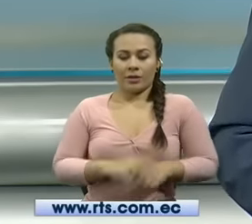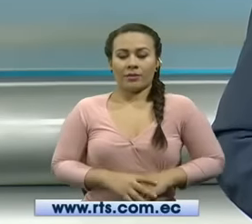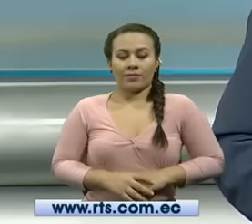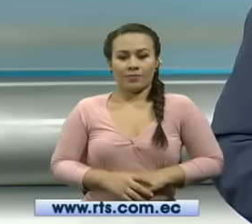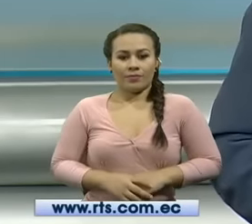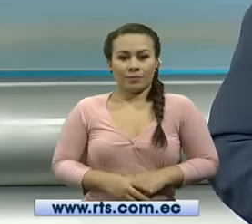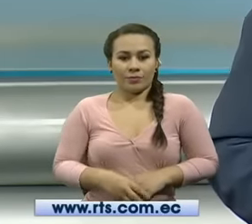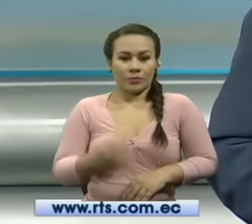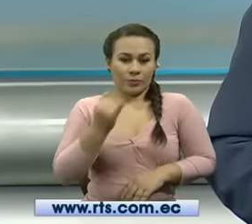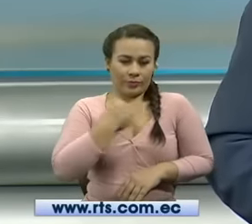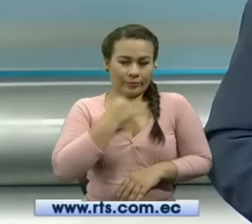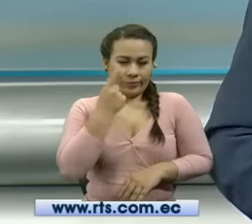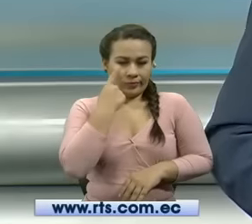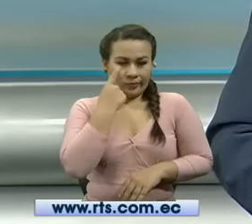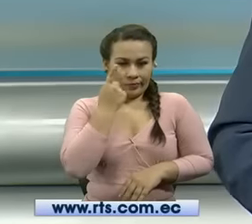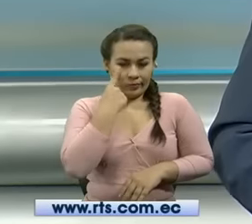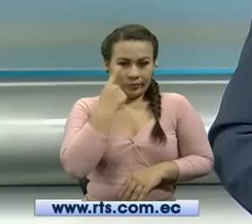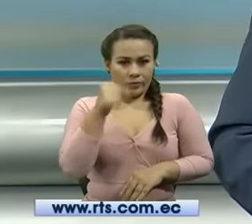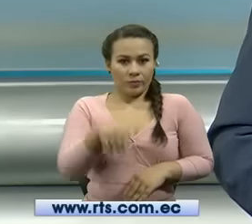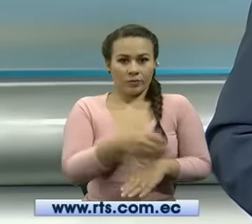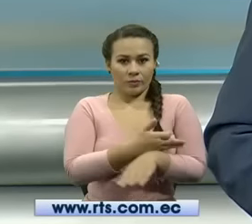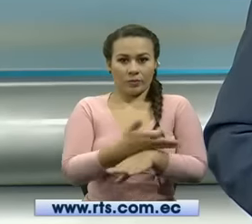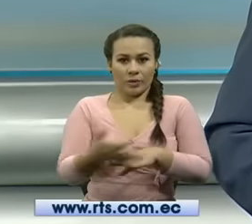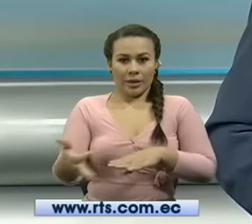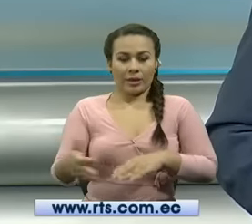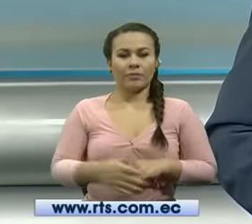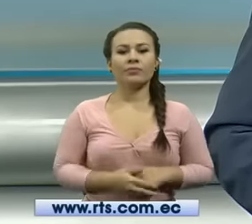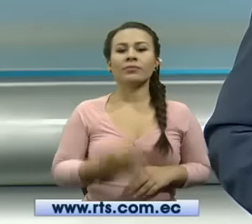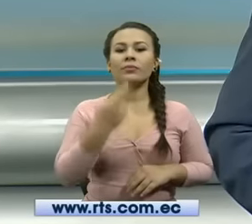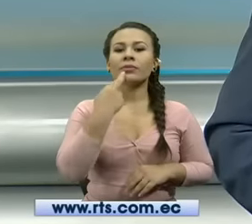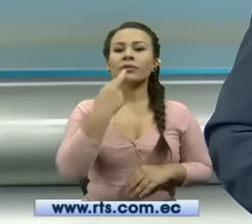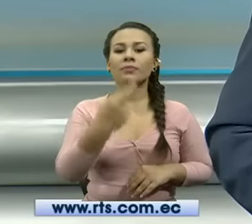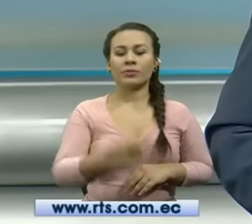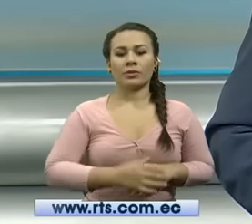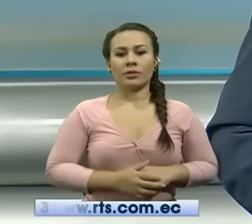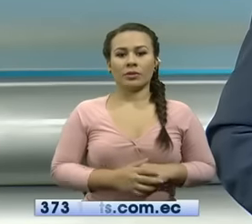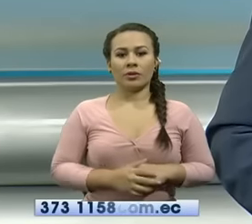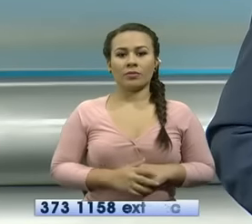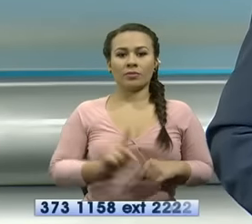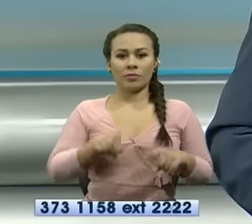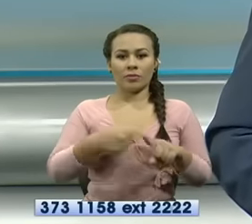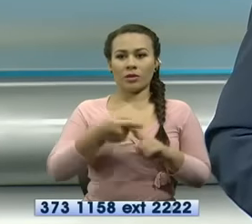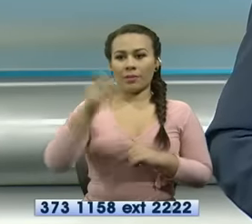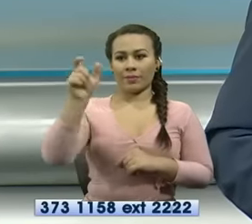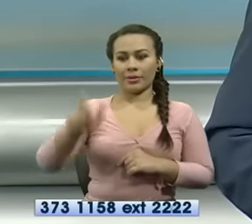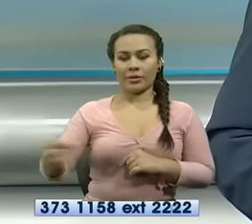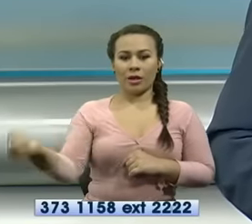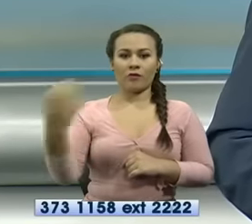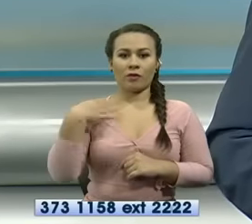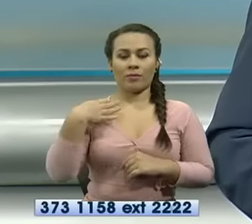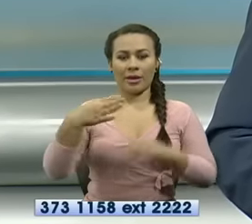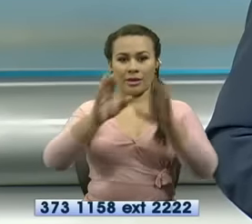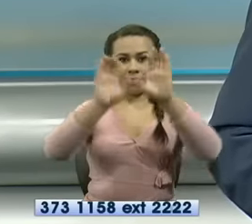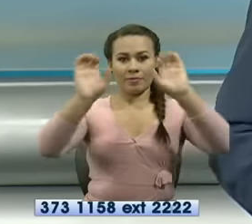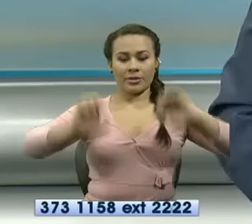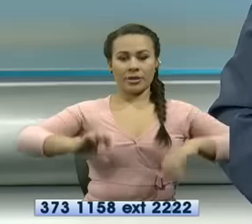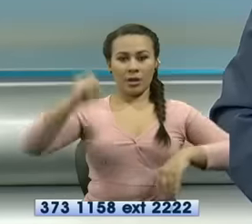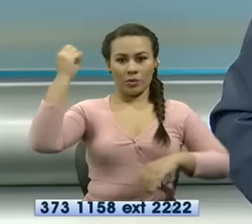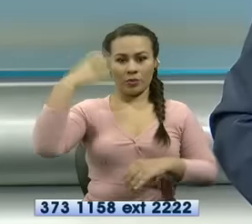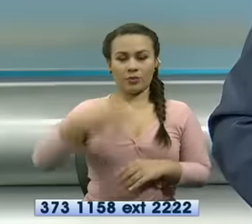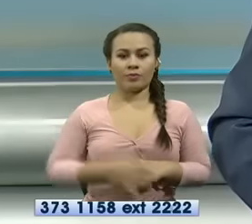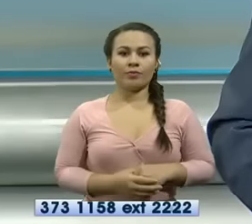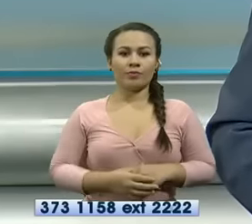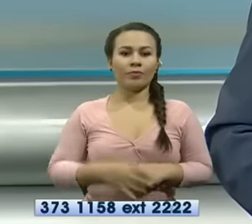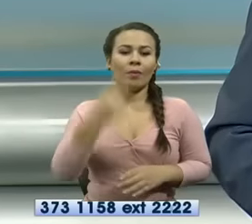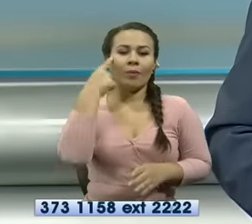y ya veremos en el transcurso del tiempo en la respuesta que haya por parte de la eléctrica de que